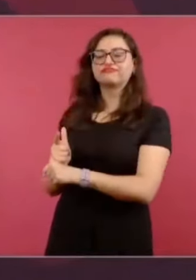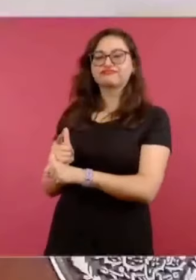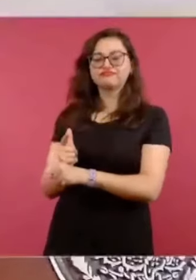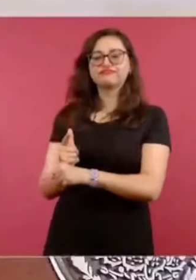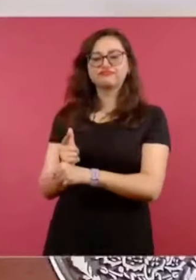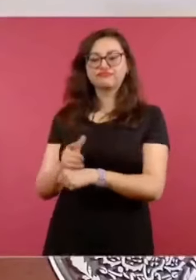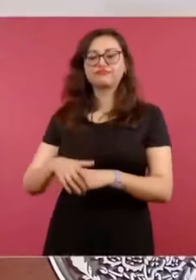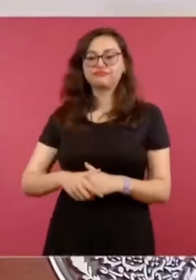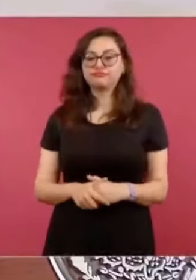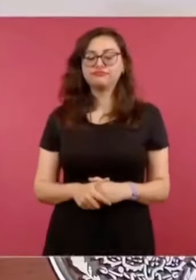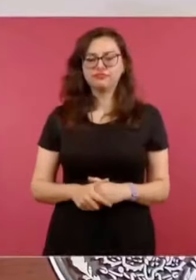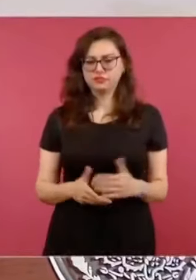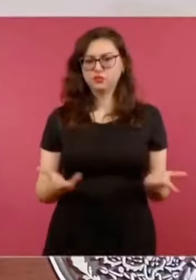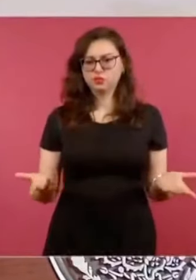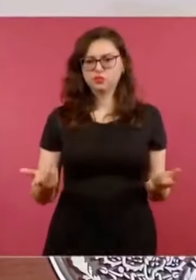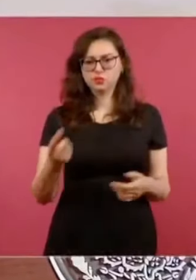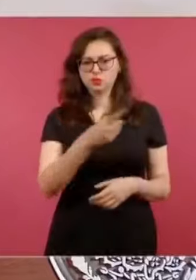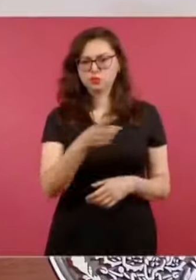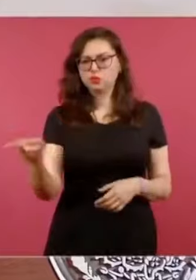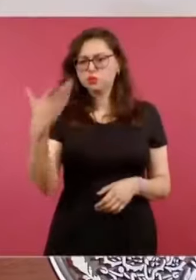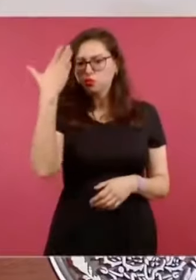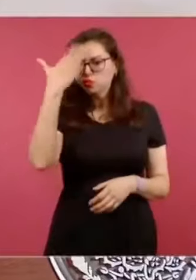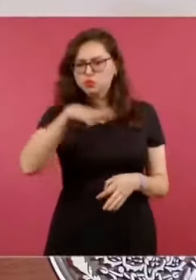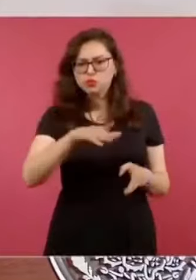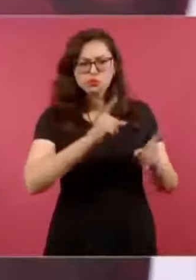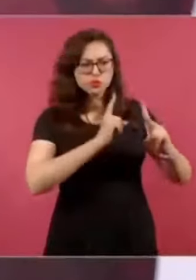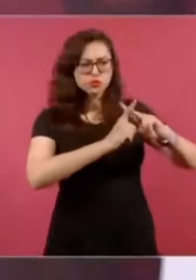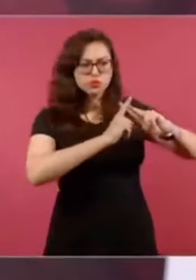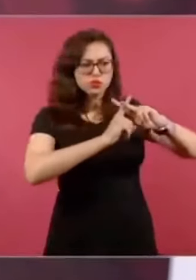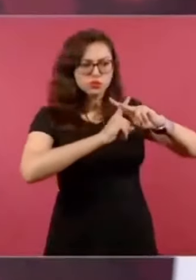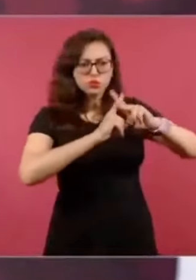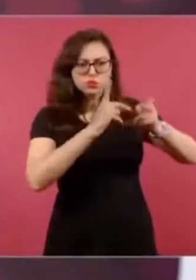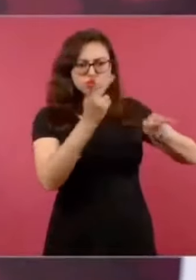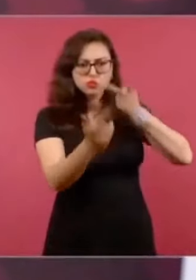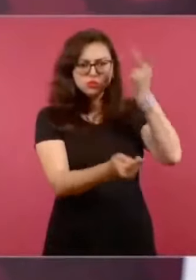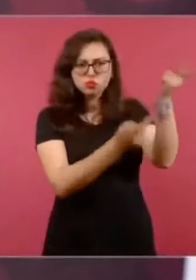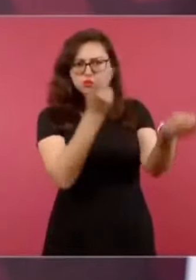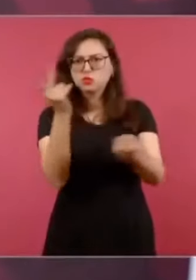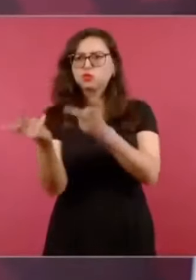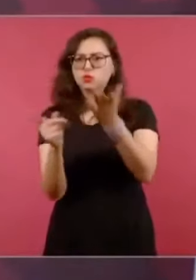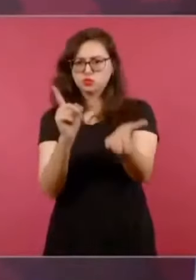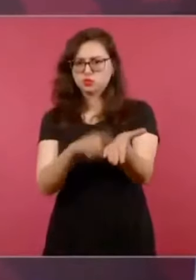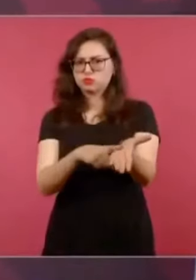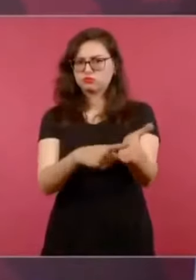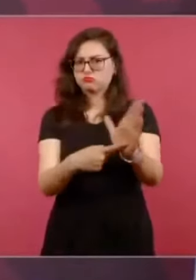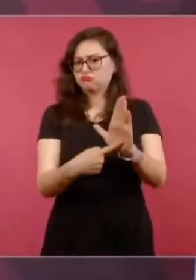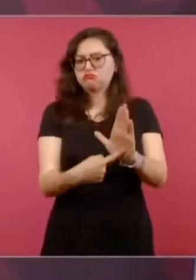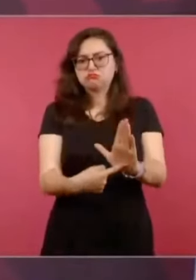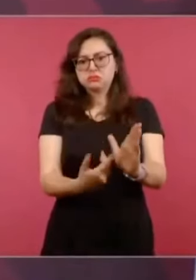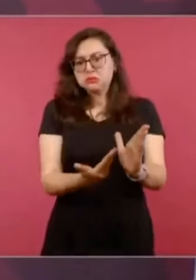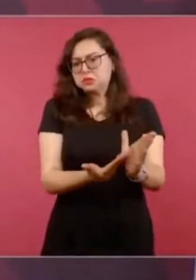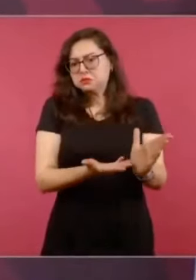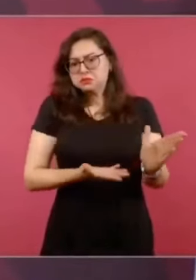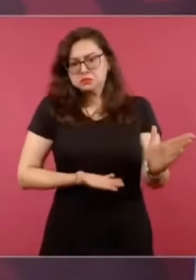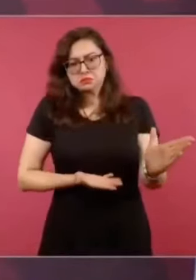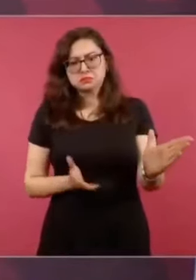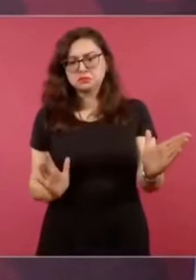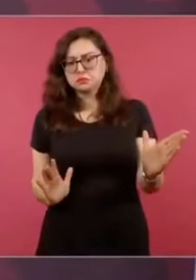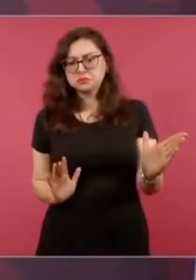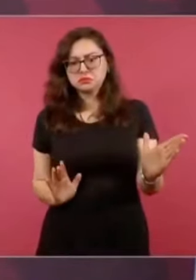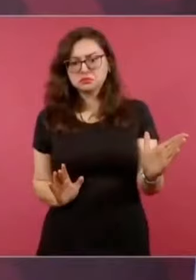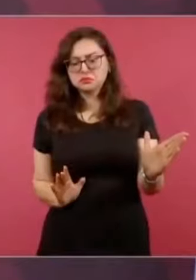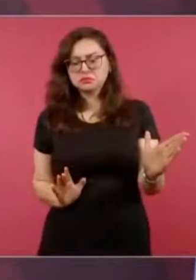Vean encuestas de lo que les estoy comentando